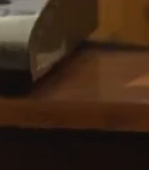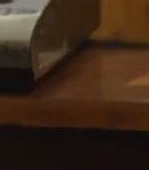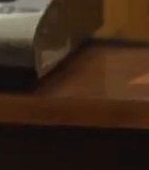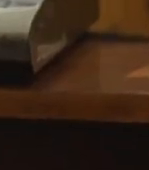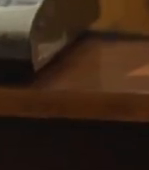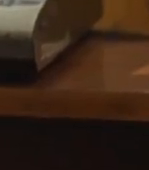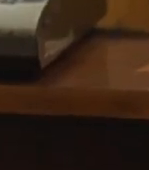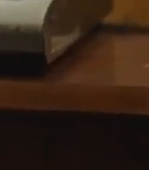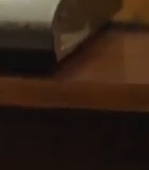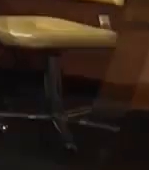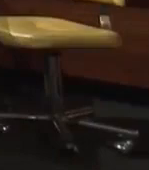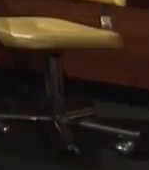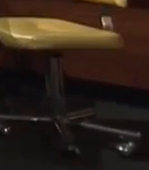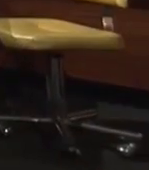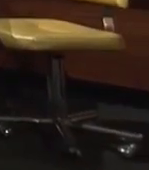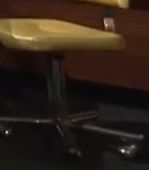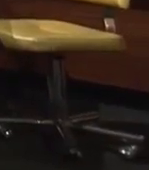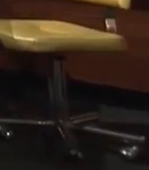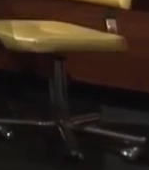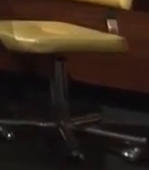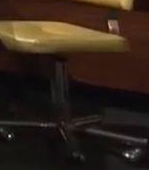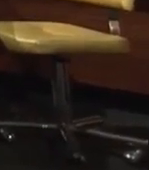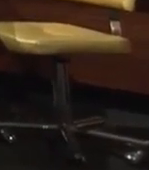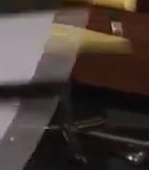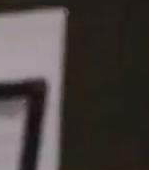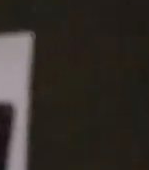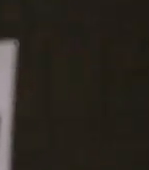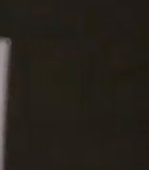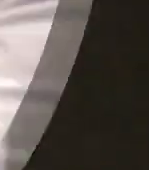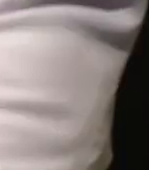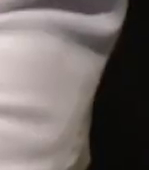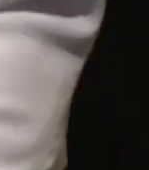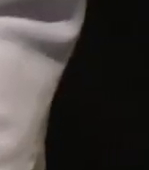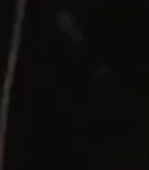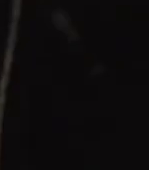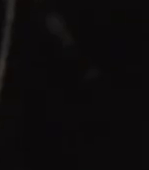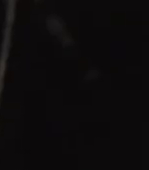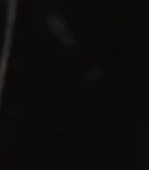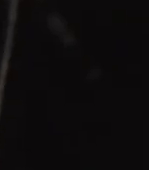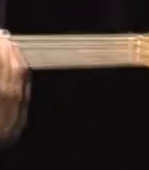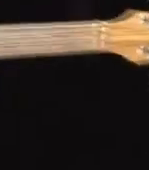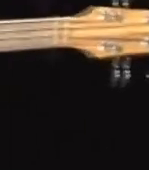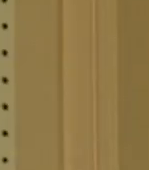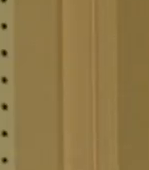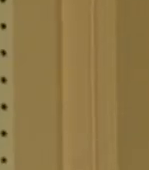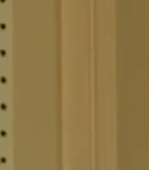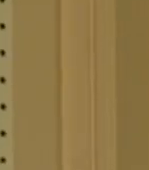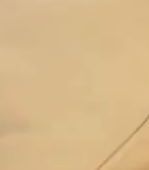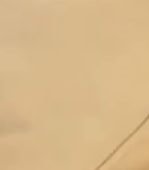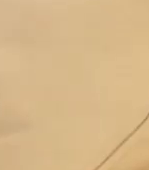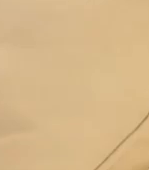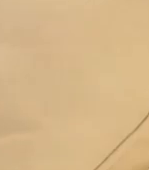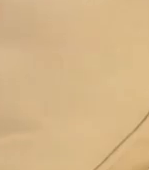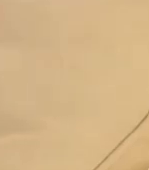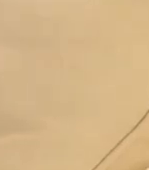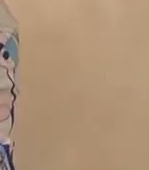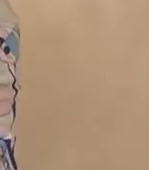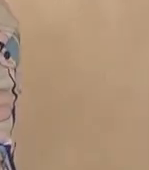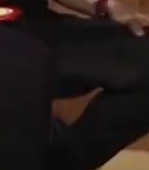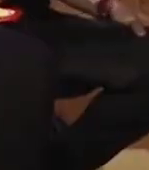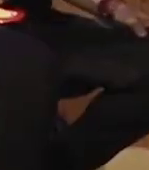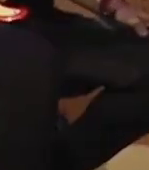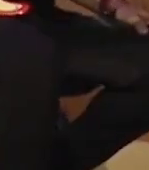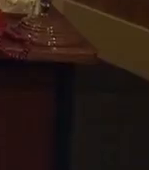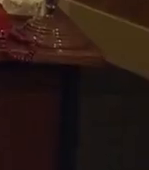Fernando Rivera Calderón acompañado de Vilma y los músicos del Titanic además de grandes invitados